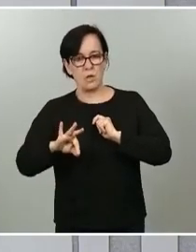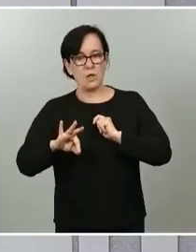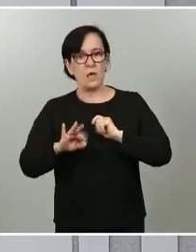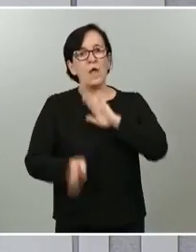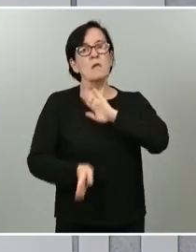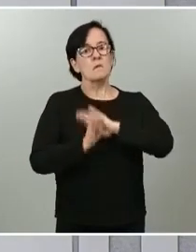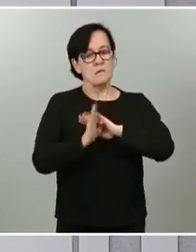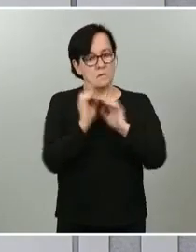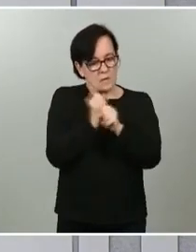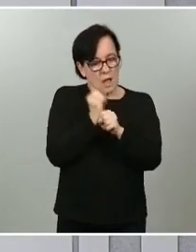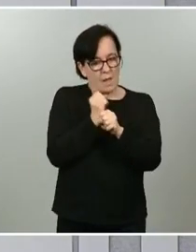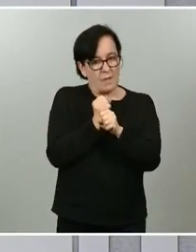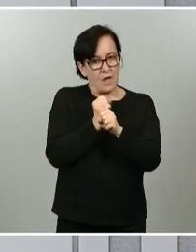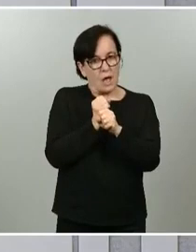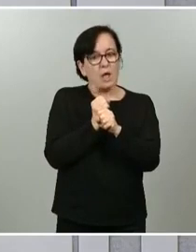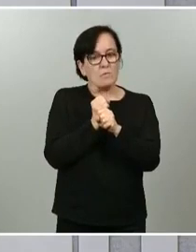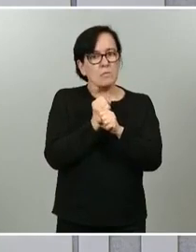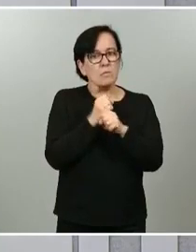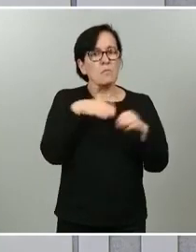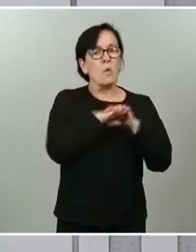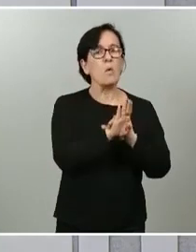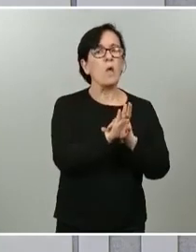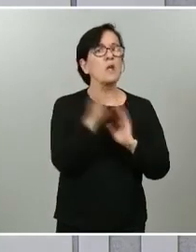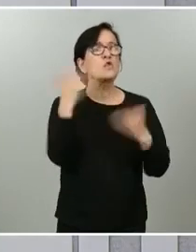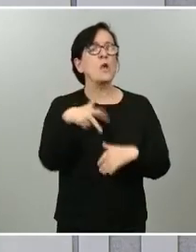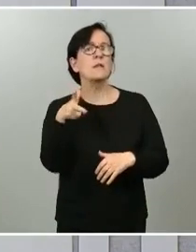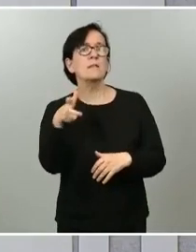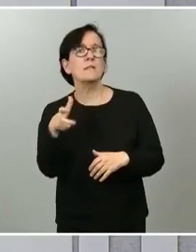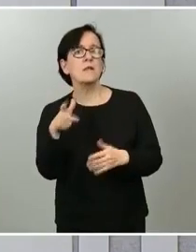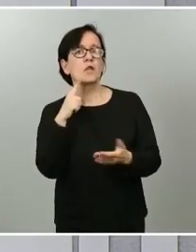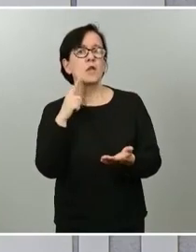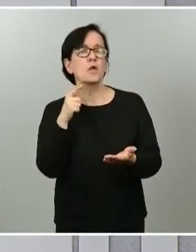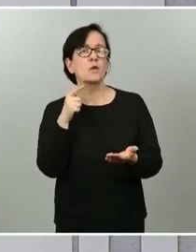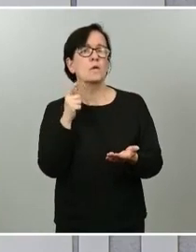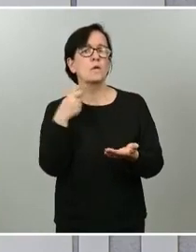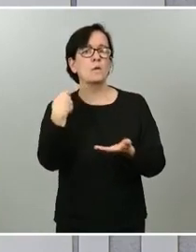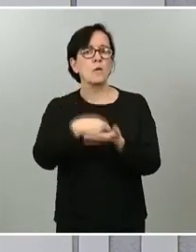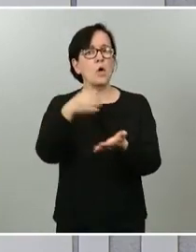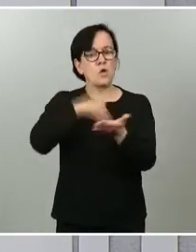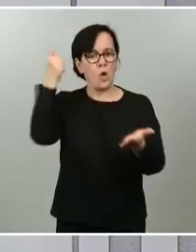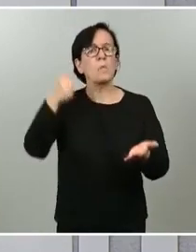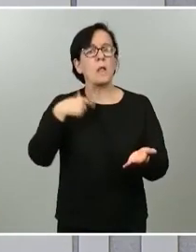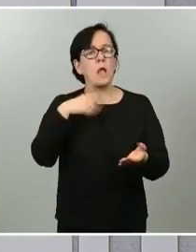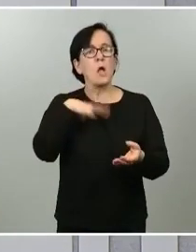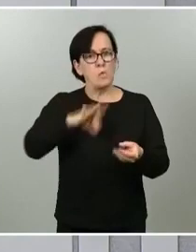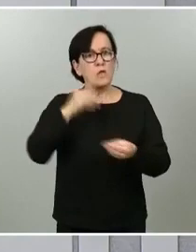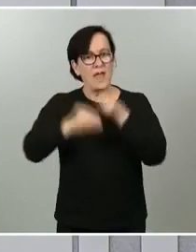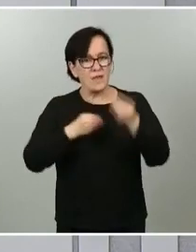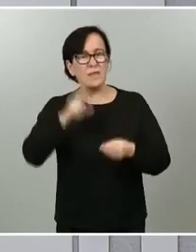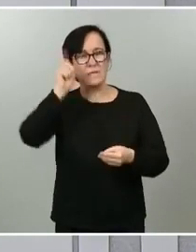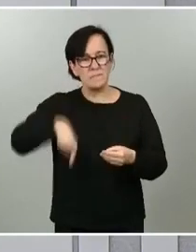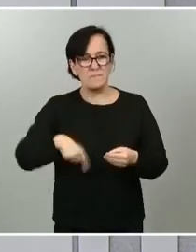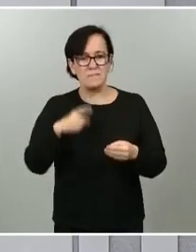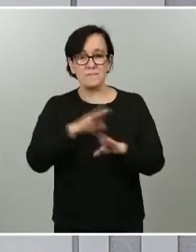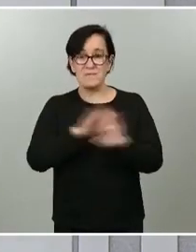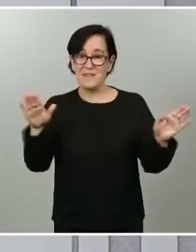incluso aquellos que no tenían derecho a comprar una prestación lo han podido desarrollar, también el cese de actividad